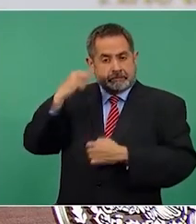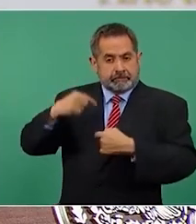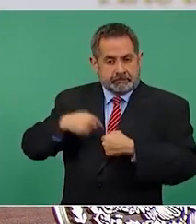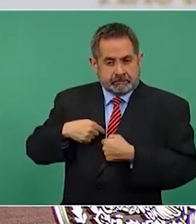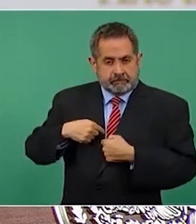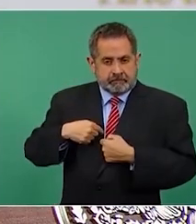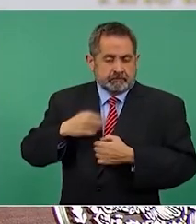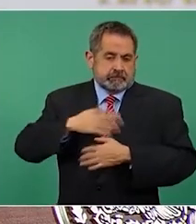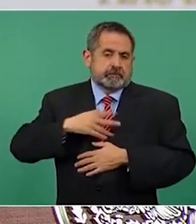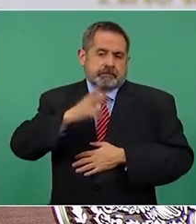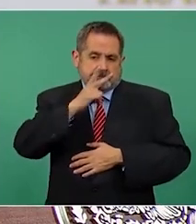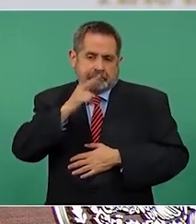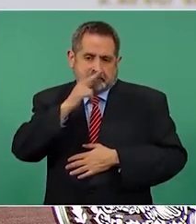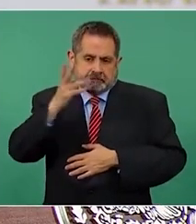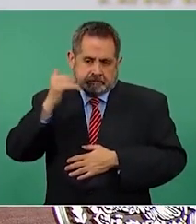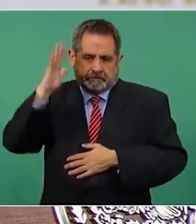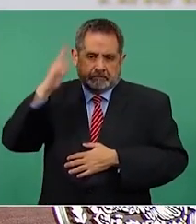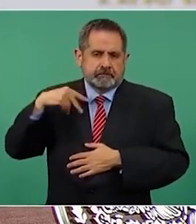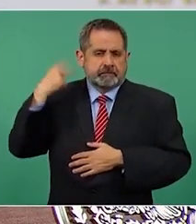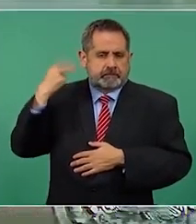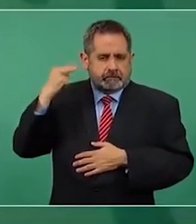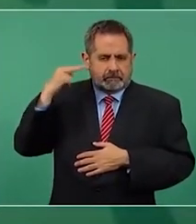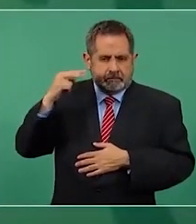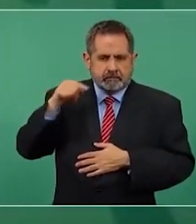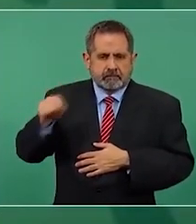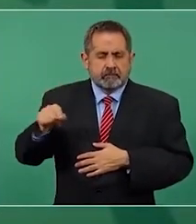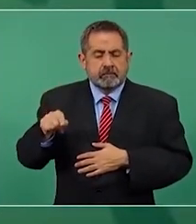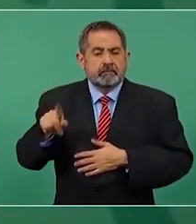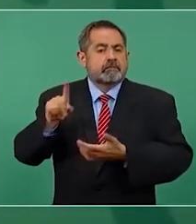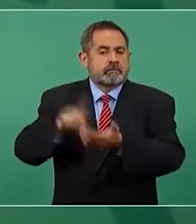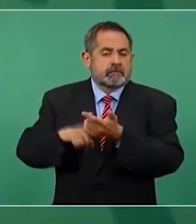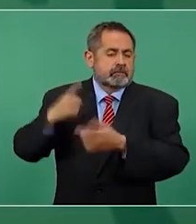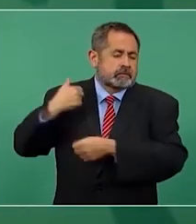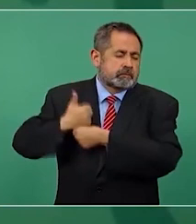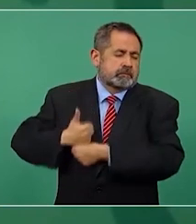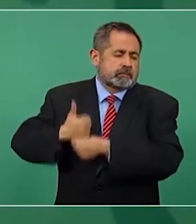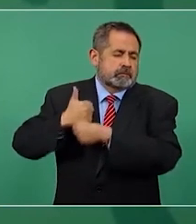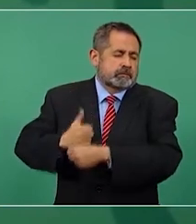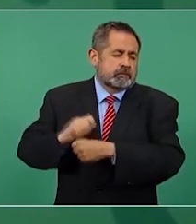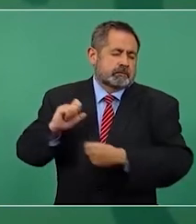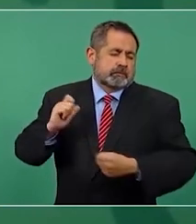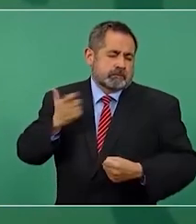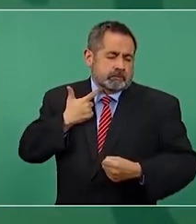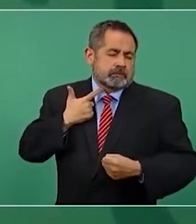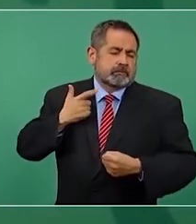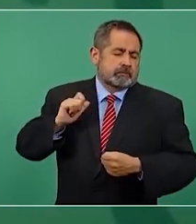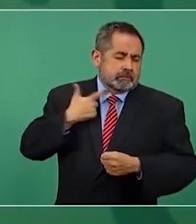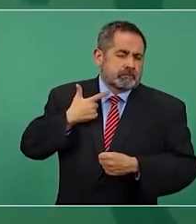porque mi padre era veracruzano, padeció de muchos gobernadores